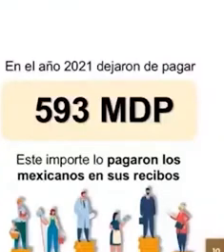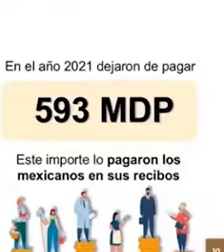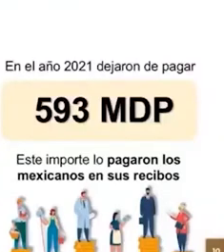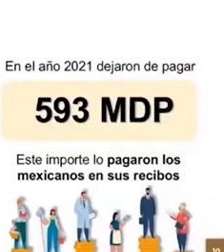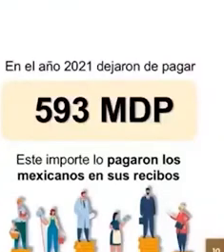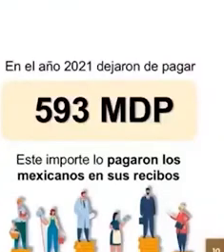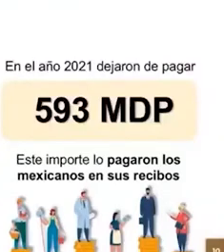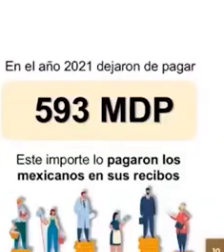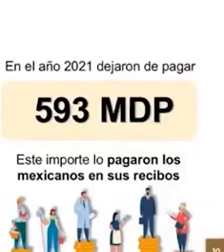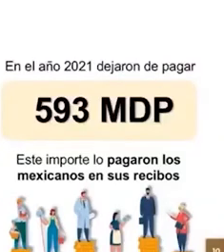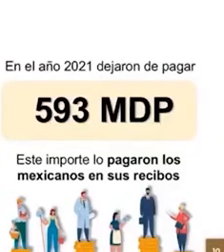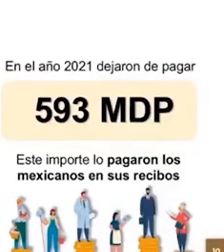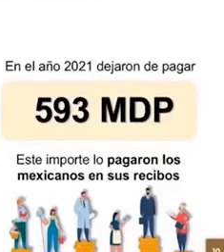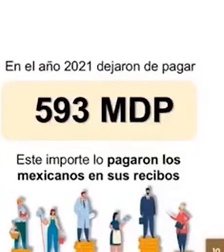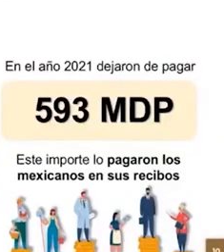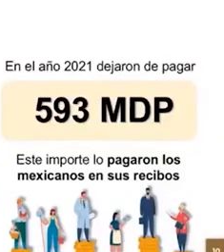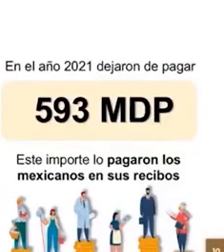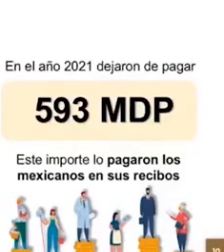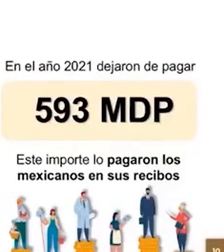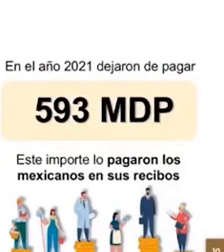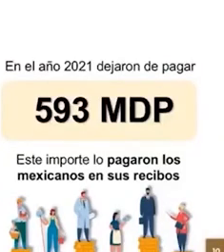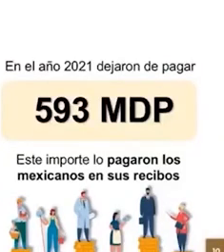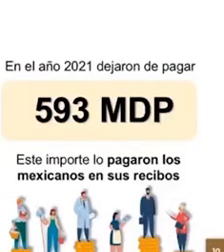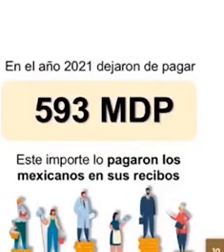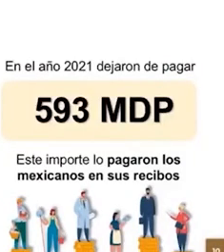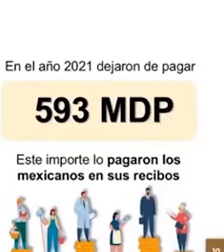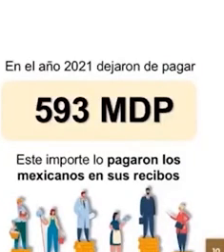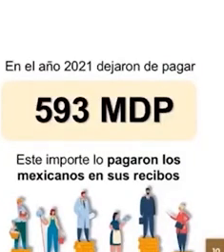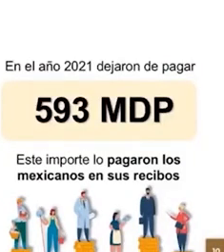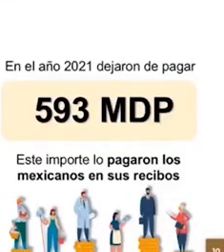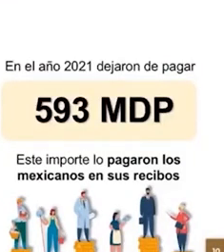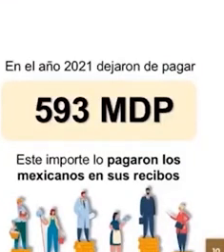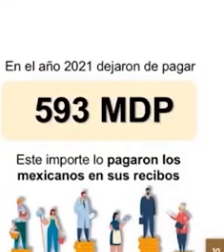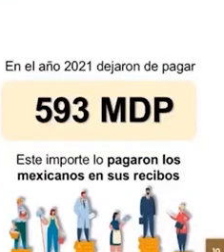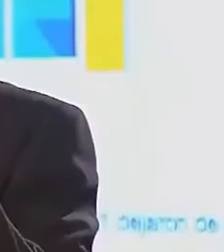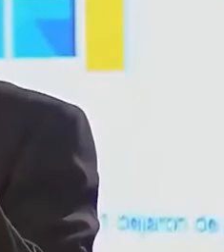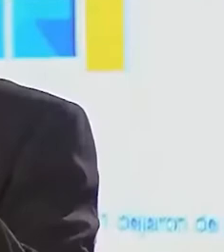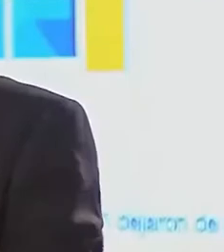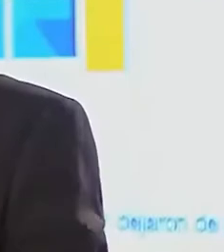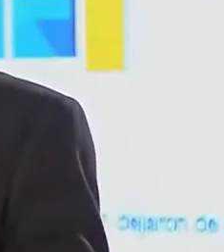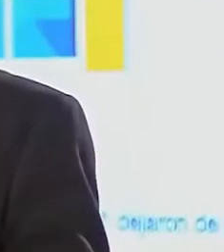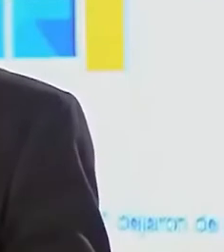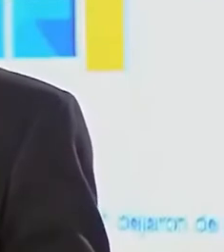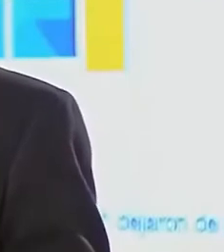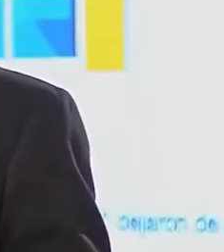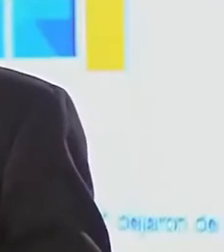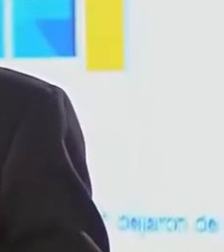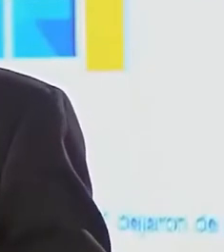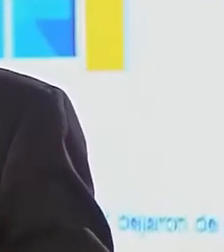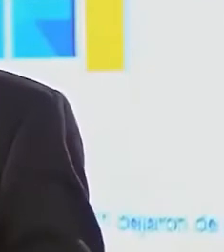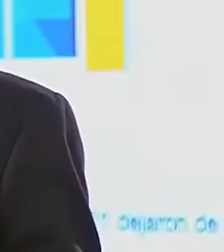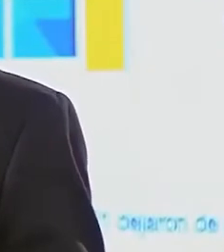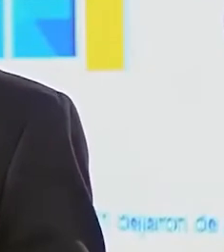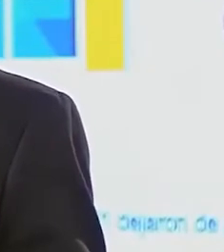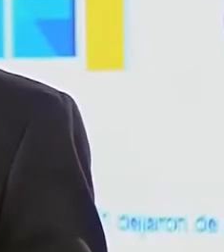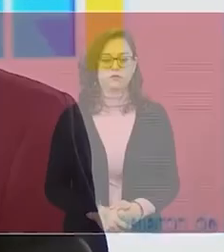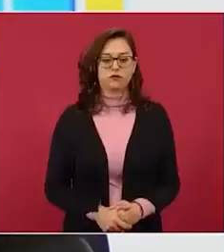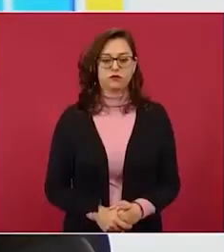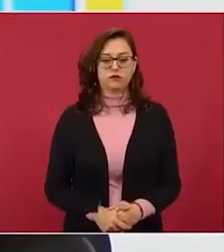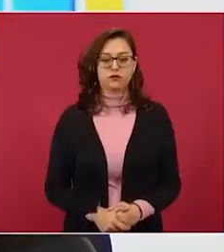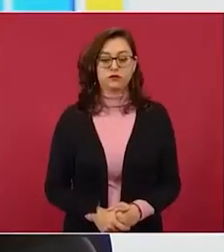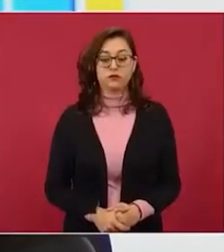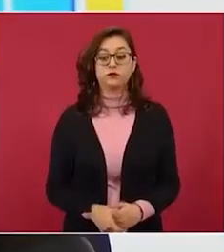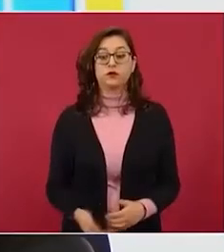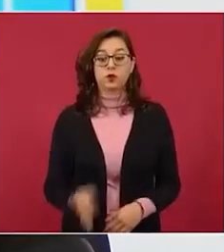se fijan todos los capitales todos los inversiones y vamos a dejarlo entre comillas porque no son inversiones directas